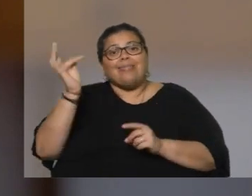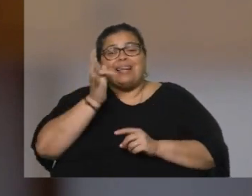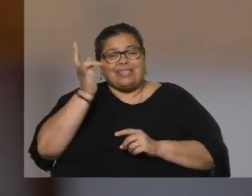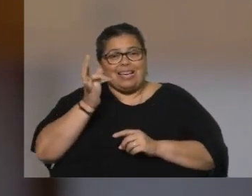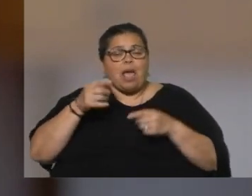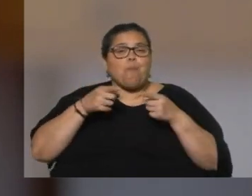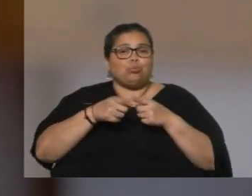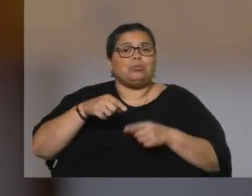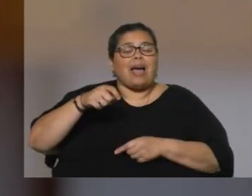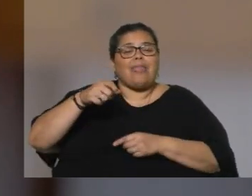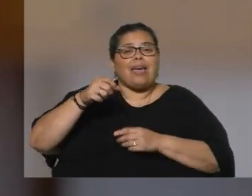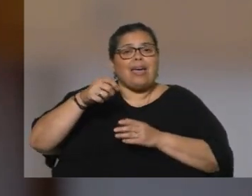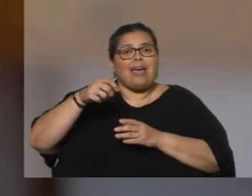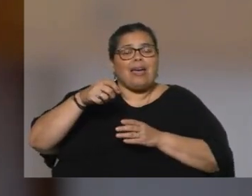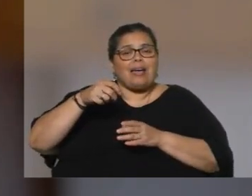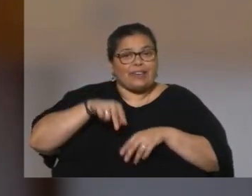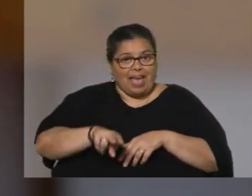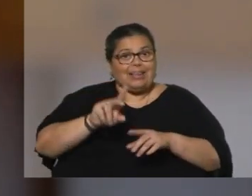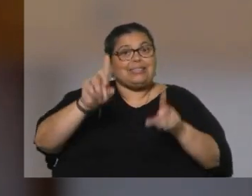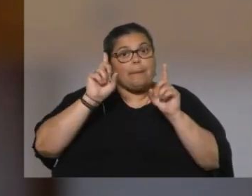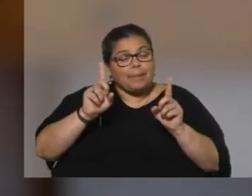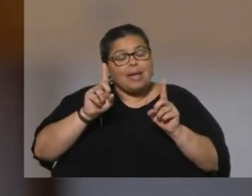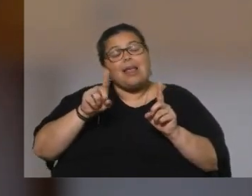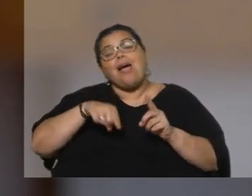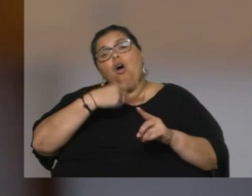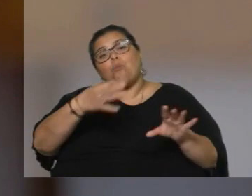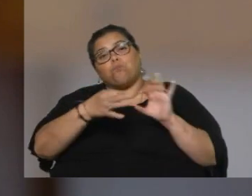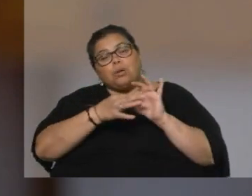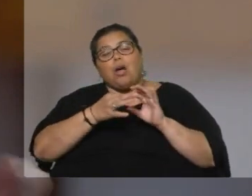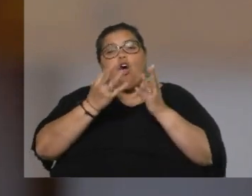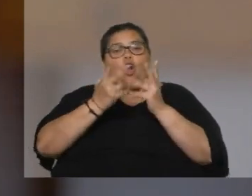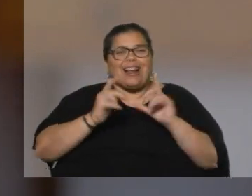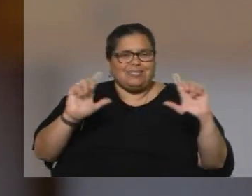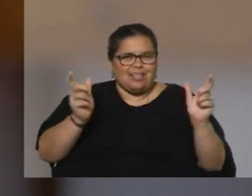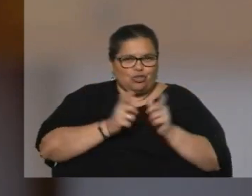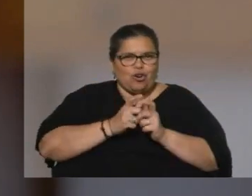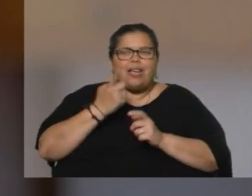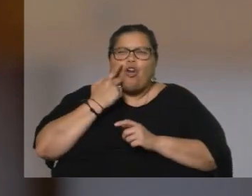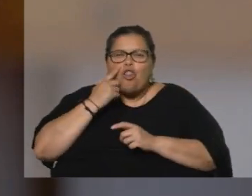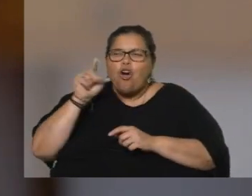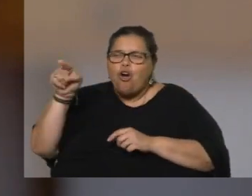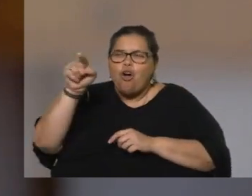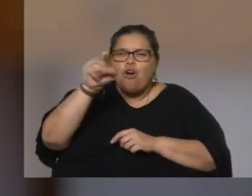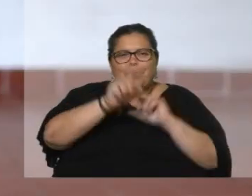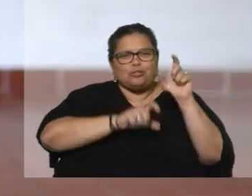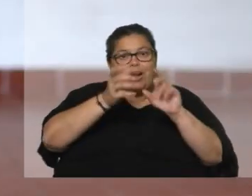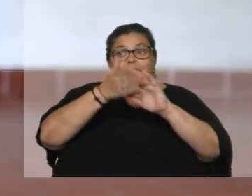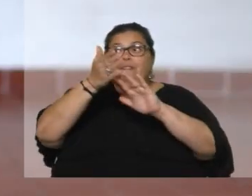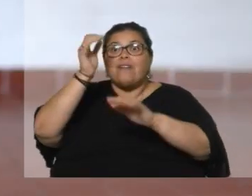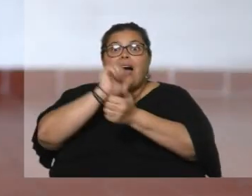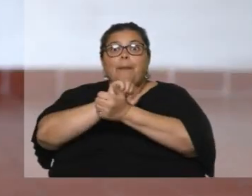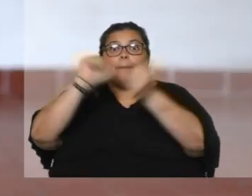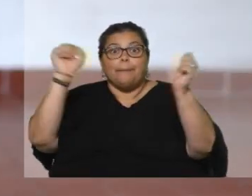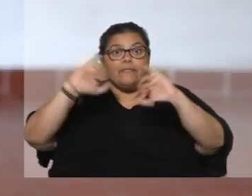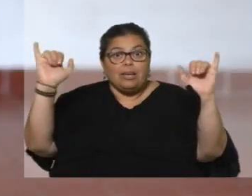organizaciones que van a las cárceles y que de alguna forma u otra conocen a las personas que van a ser liberadas. Y bueno, está bueno